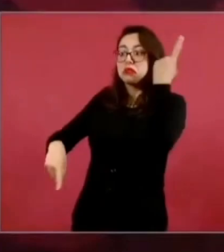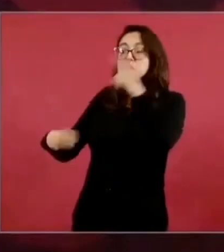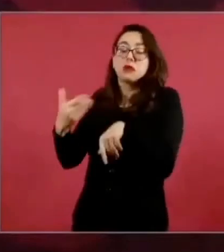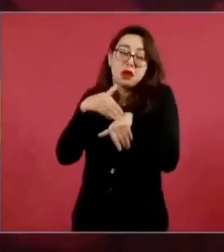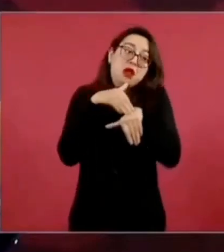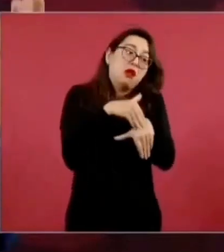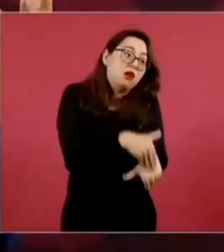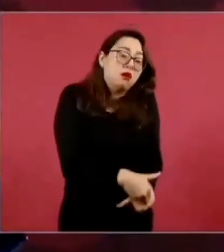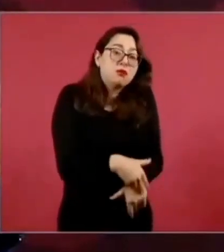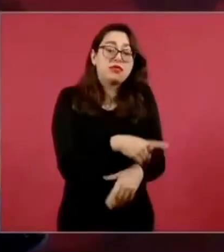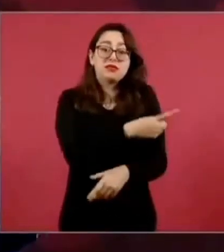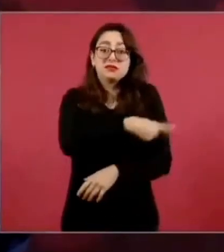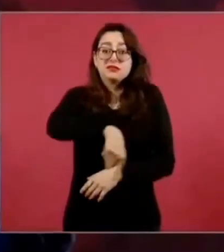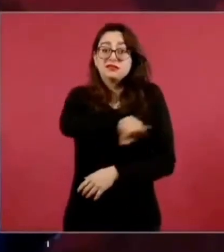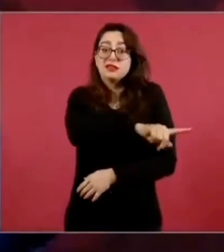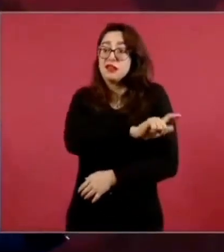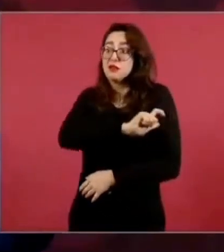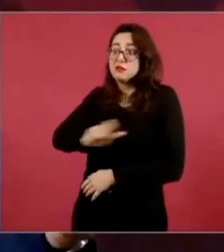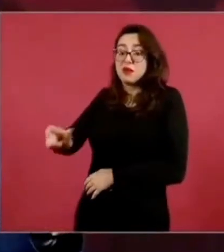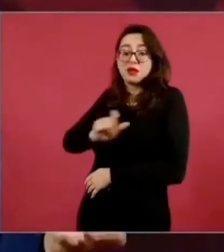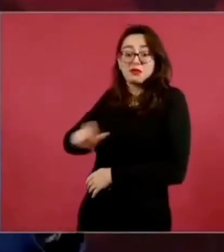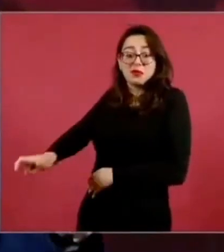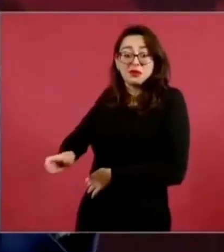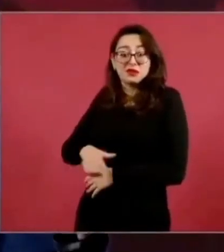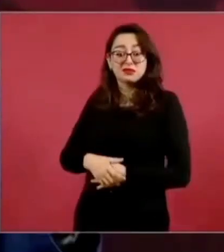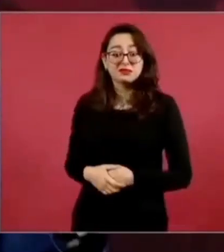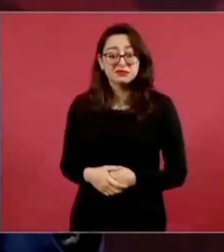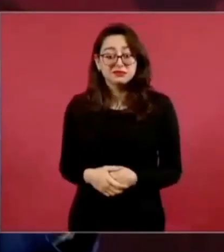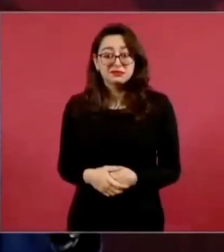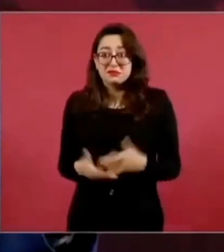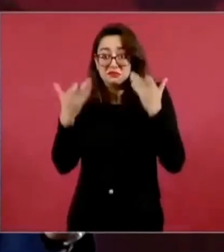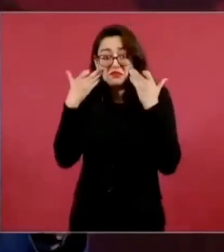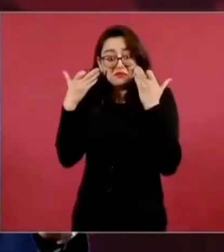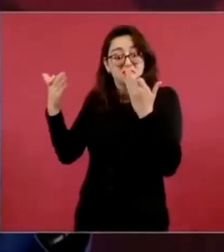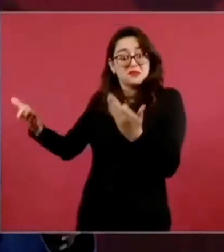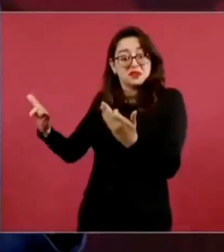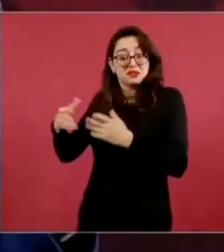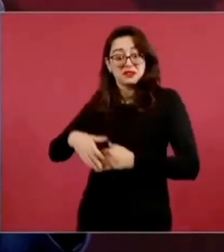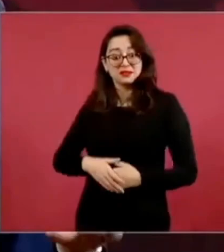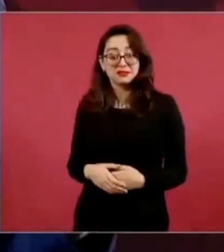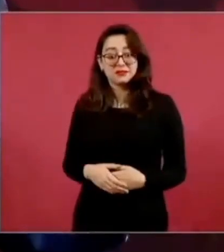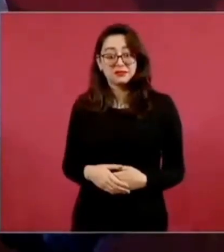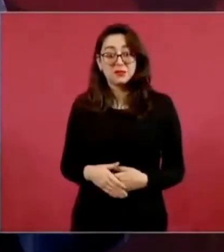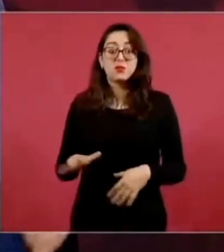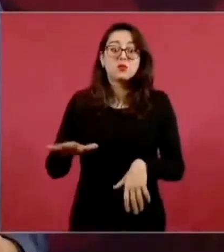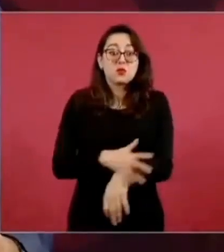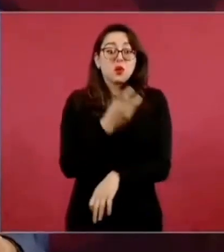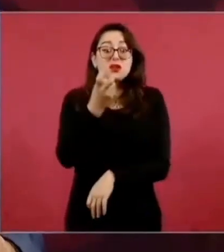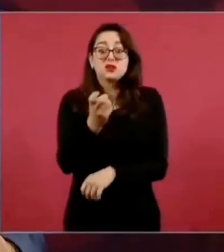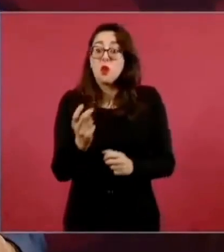que sea el pueblo el que elija a los jueces a los magistrados a los ministros